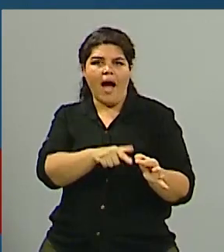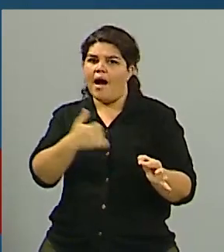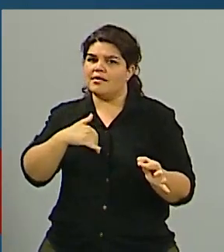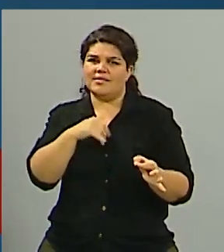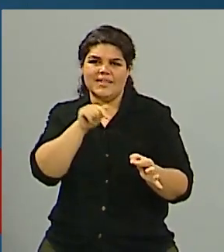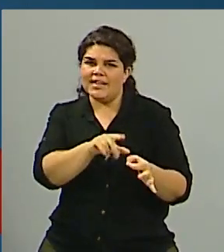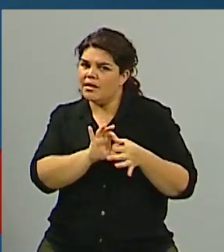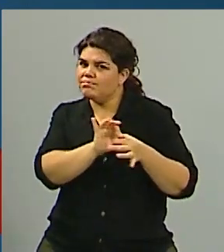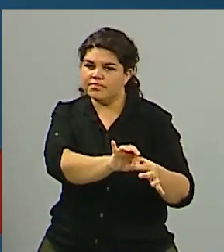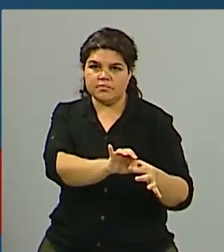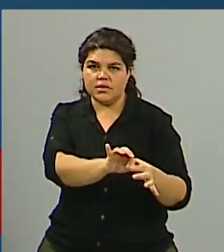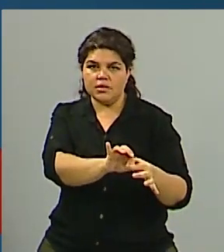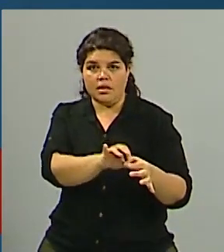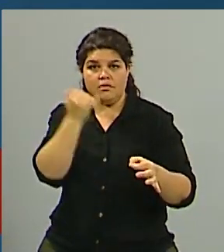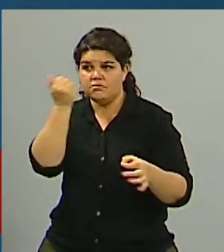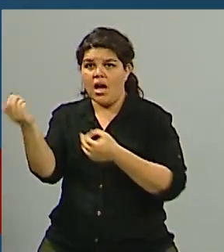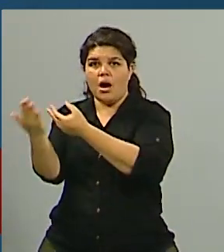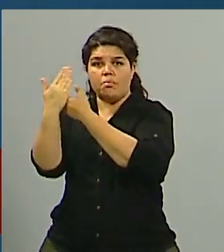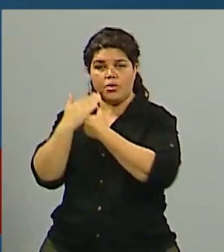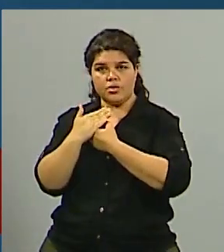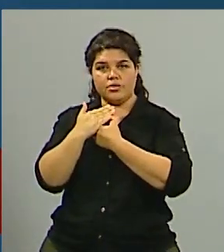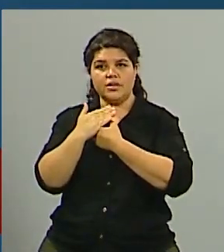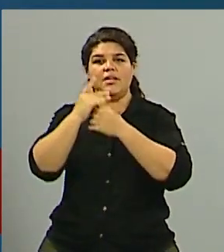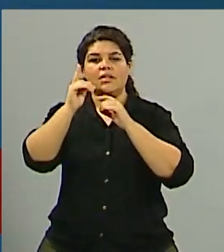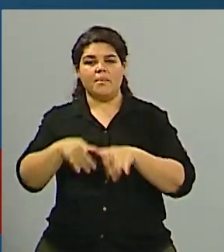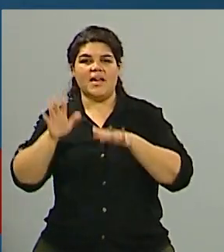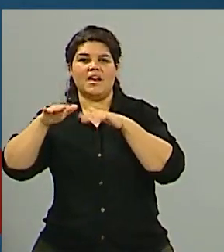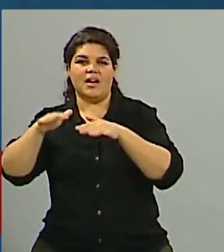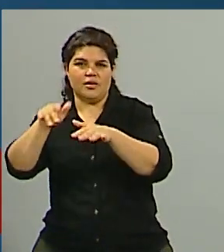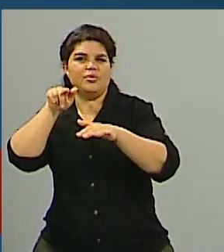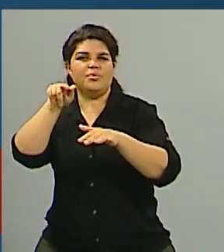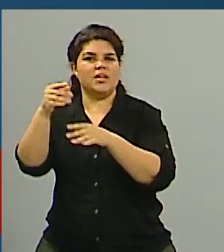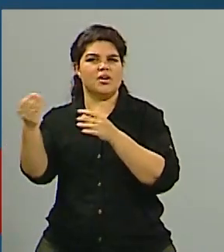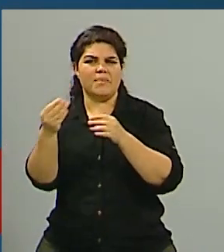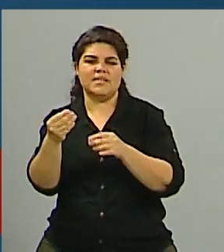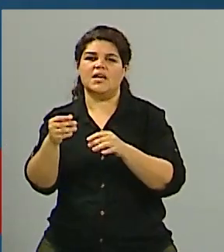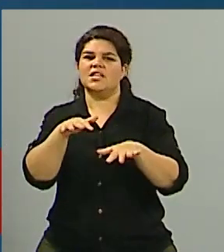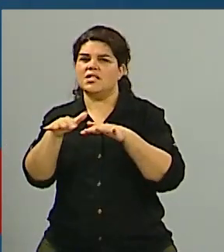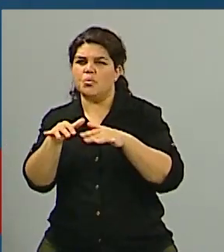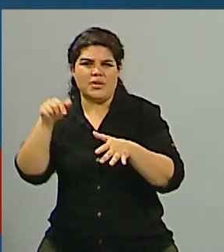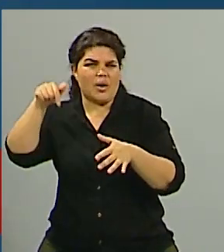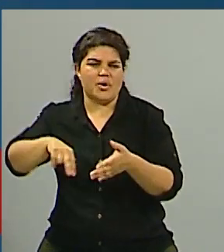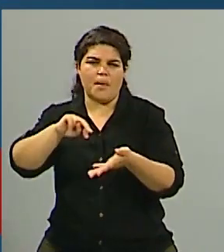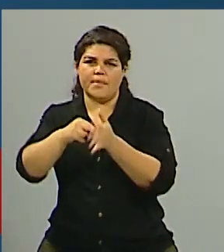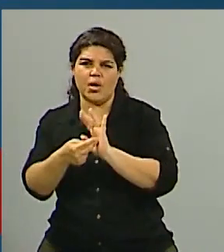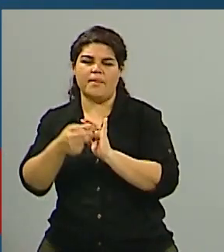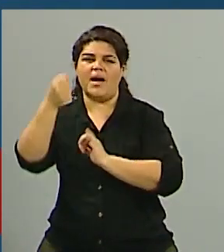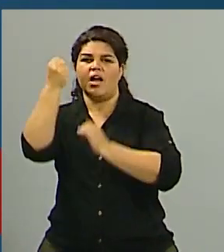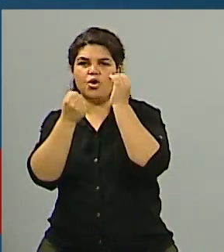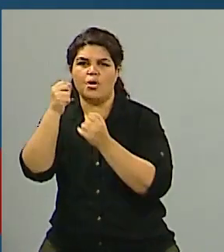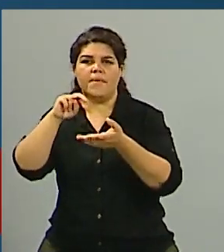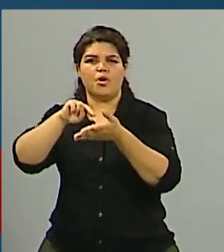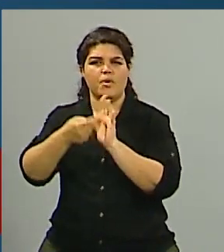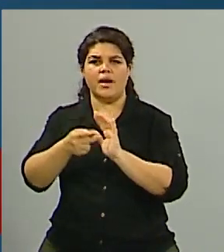sobre el Reino Unido, e incluso la situación interna en el Reino Unido en algunos momentos muy crítica como está ocurriendo ahora política, económicamente,